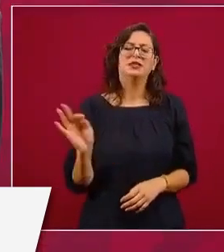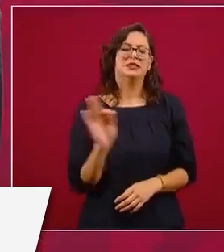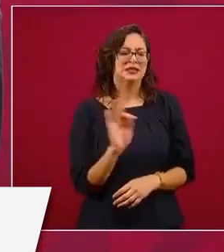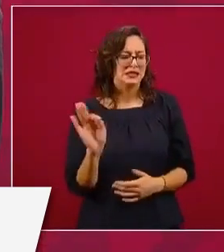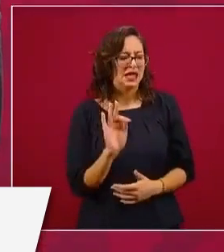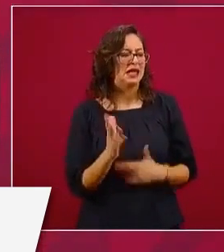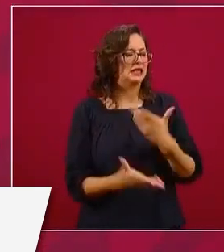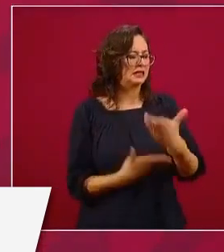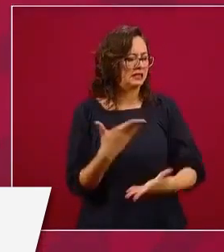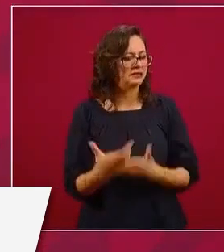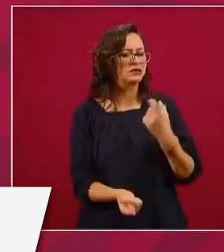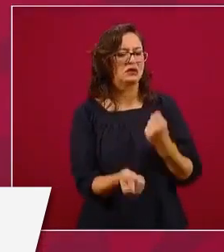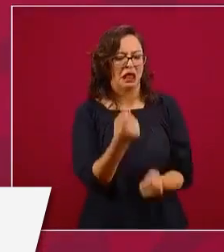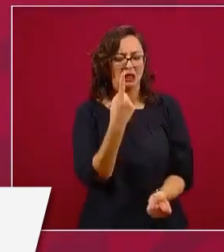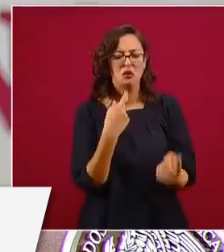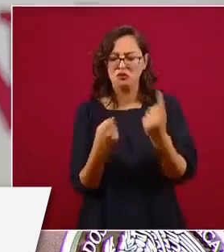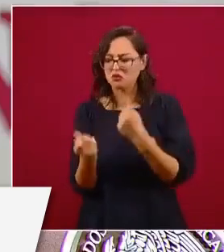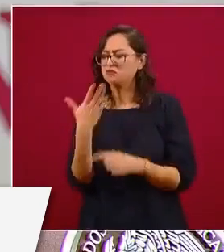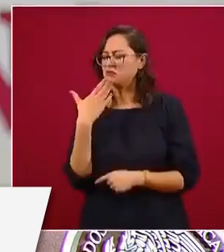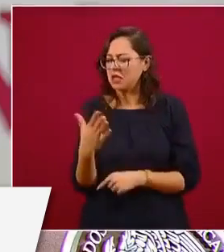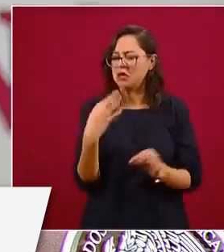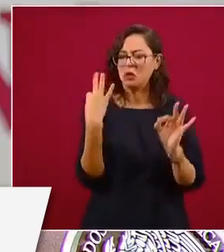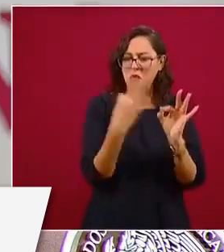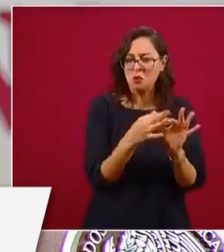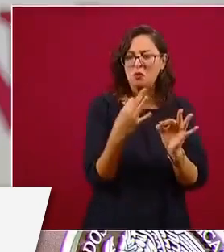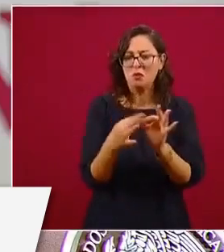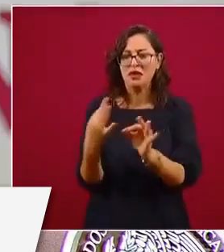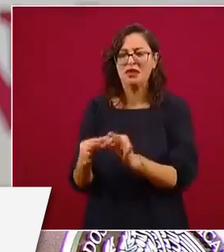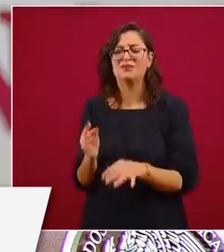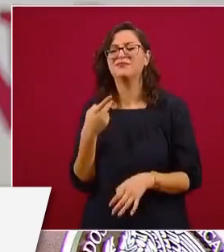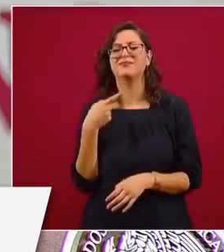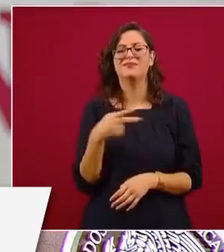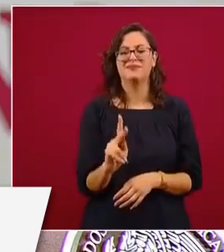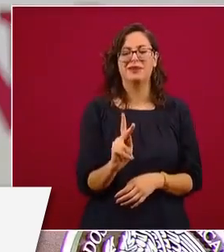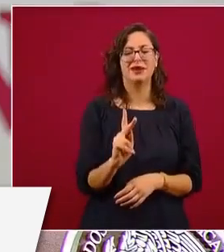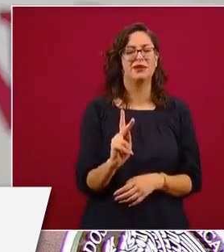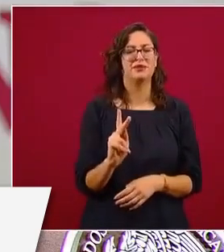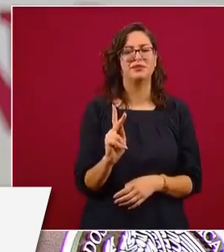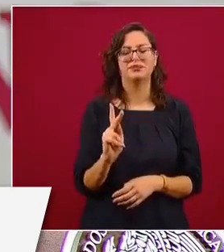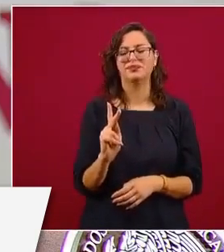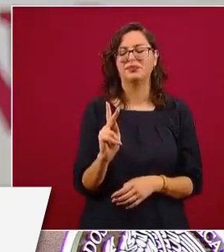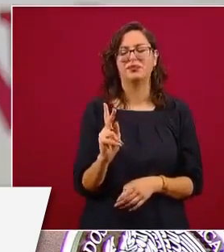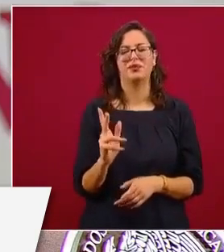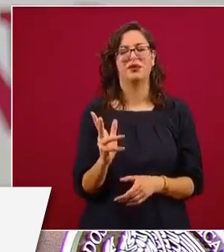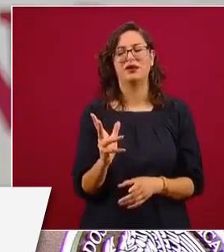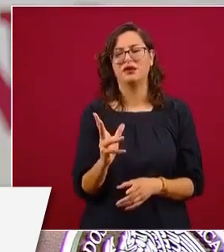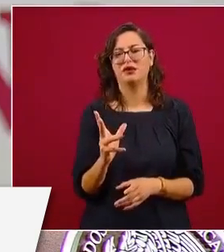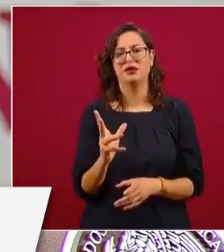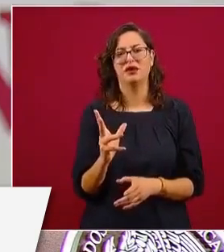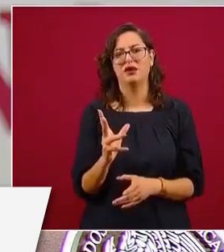servicios se cumplían, pero estaba entregado